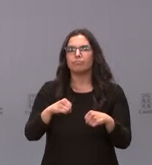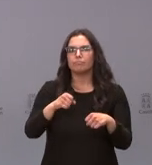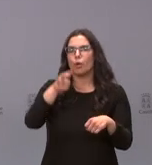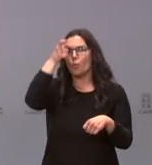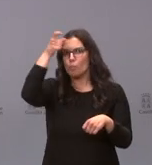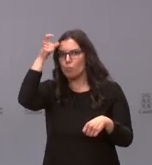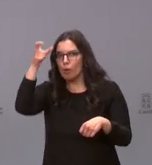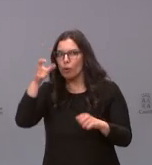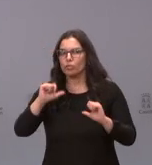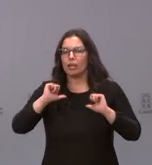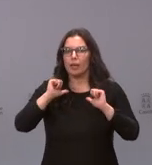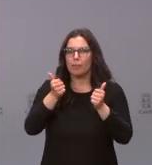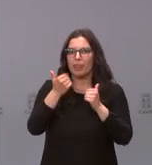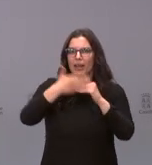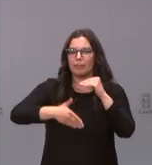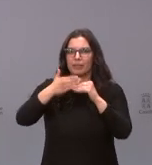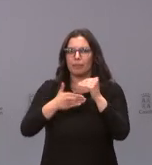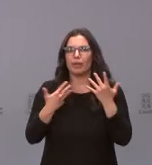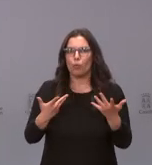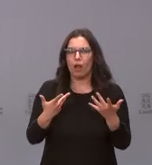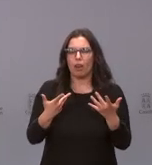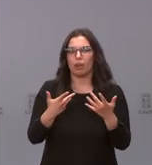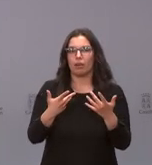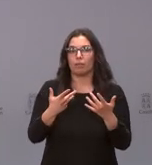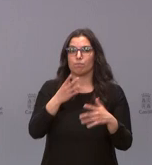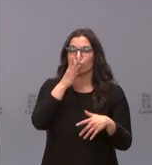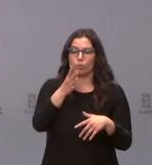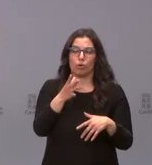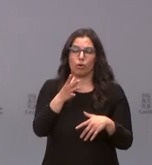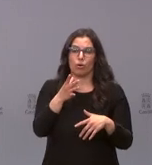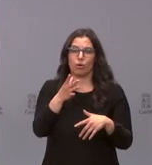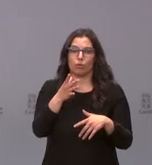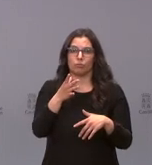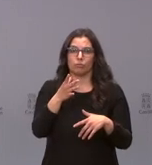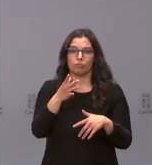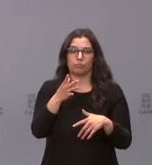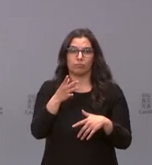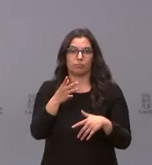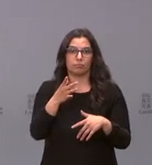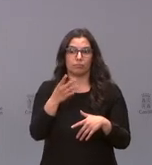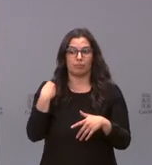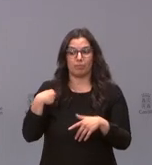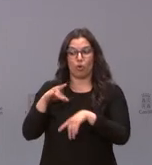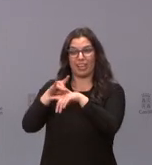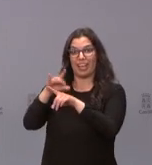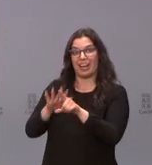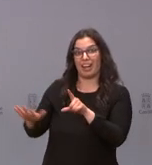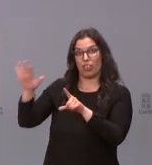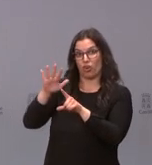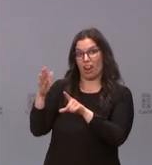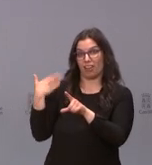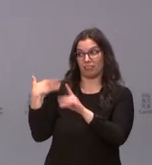periodos de nuevas restricciones como consecuencia de la aplicación de esta guía nacional del Consejo